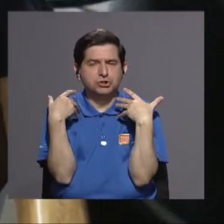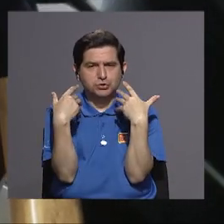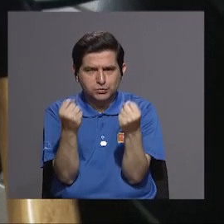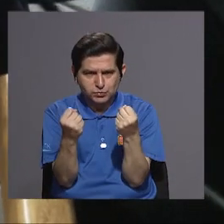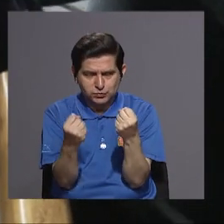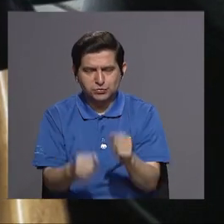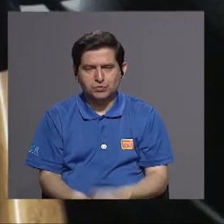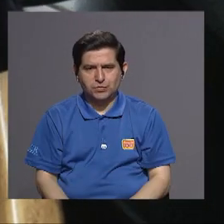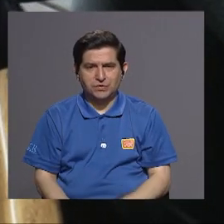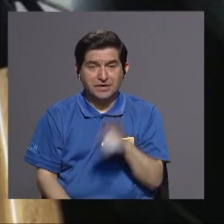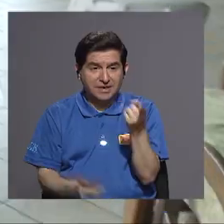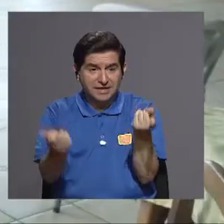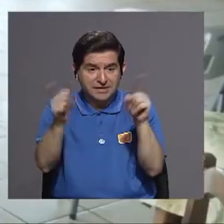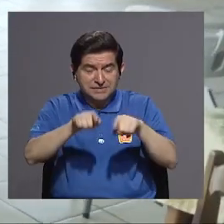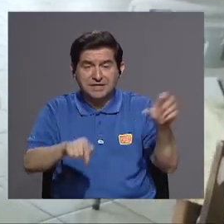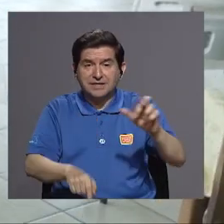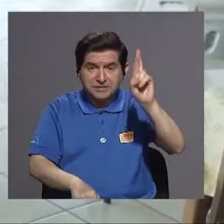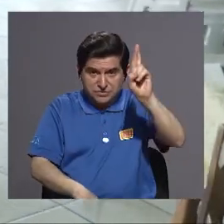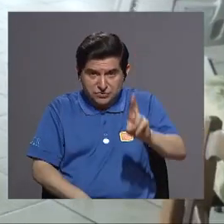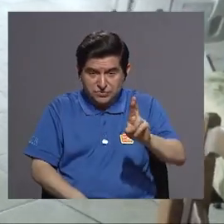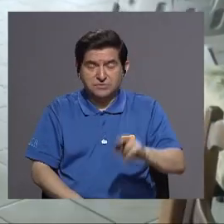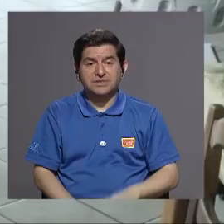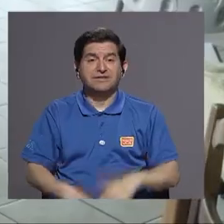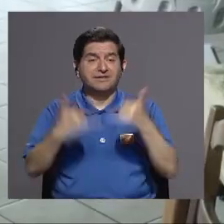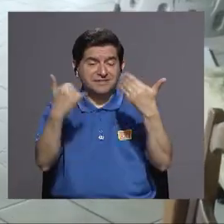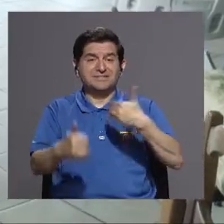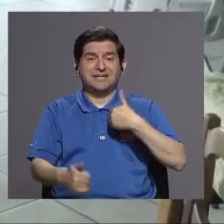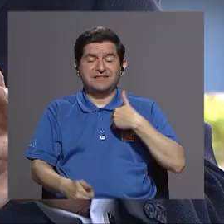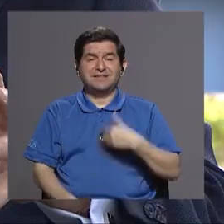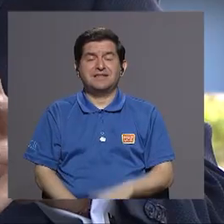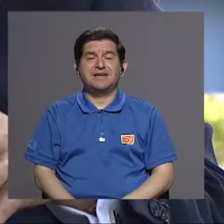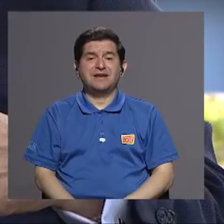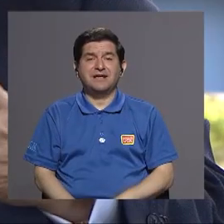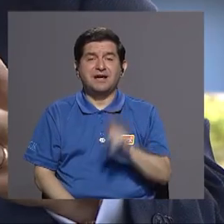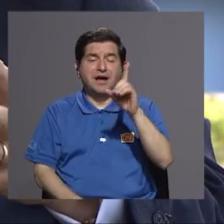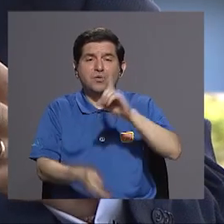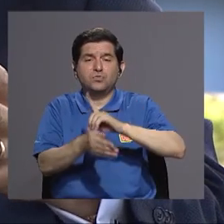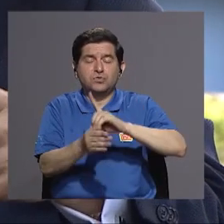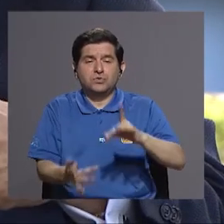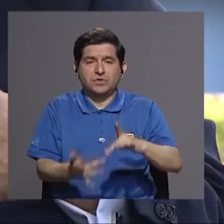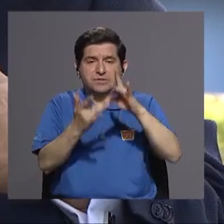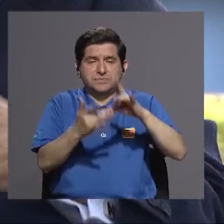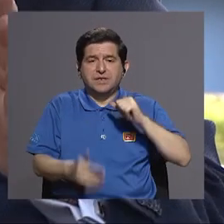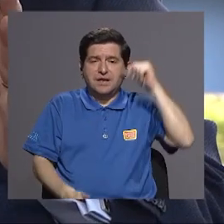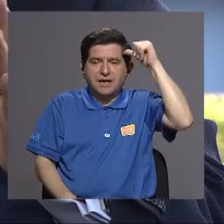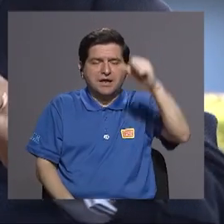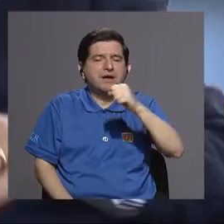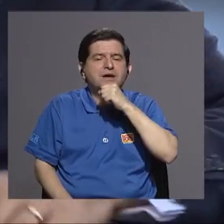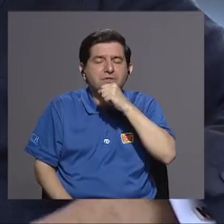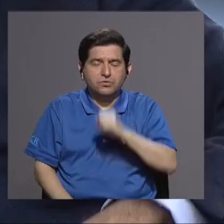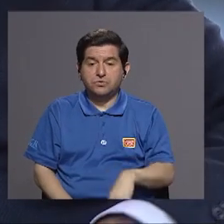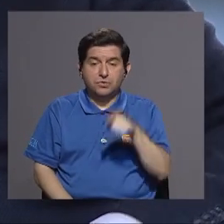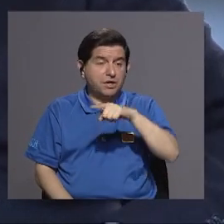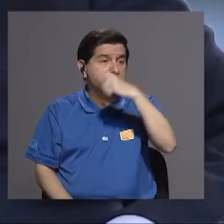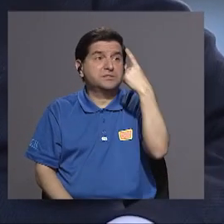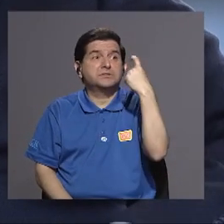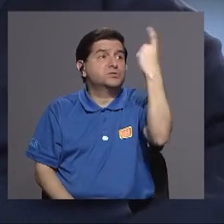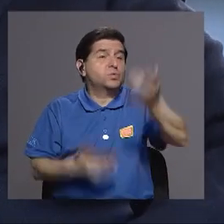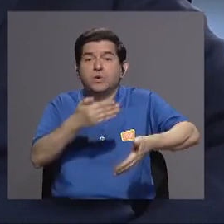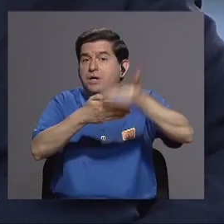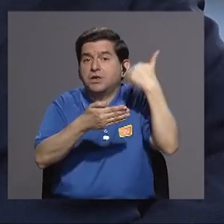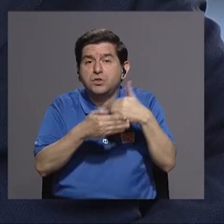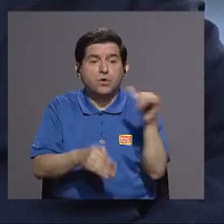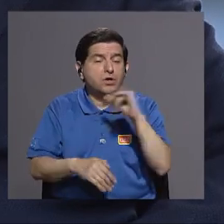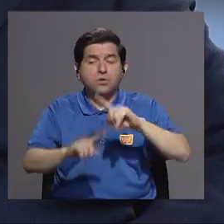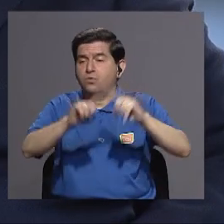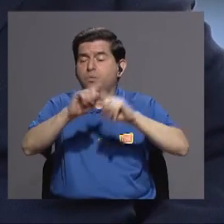de salud destino de salud en costa rica que ya tienen geriatra esto era un sueño de nunca creer bueno igual